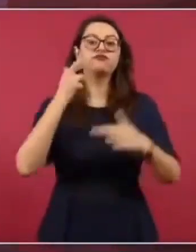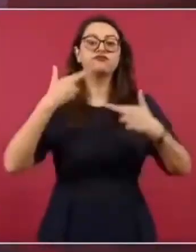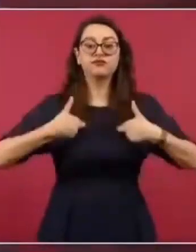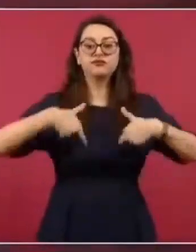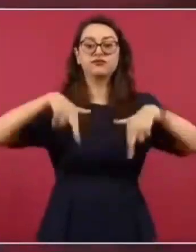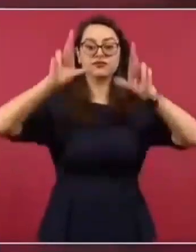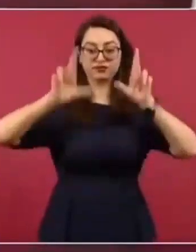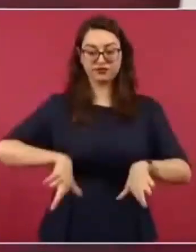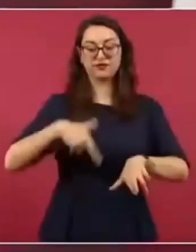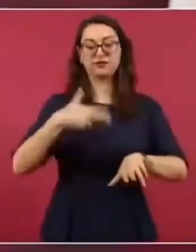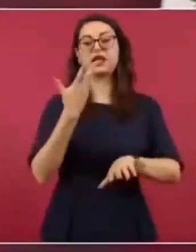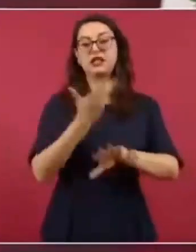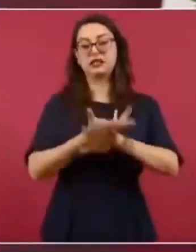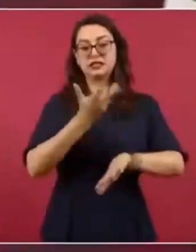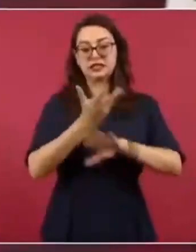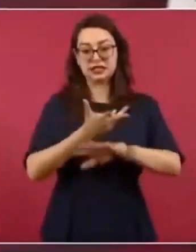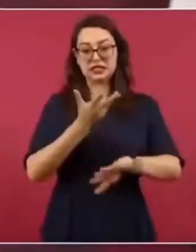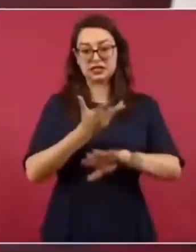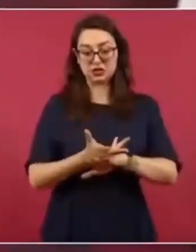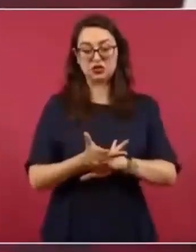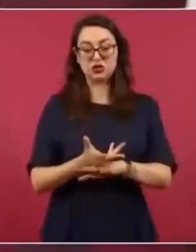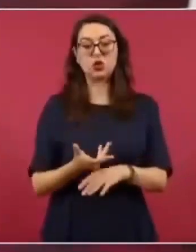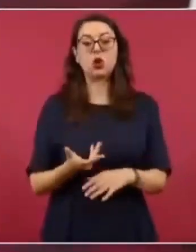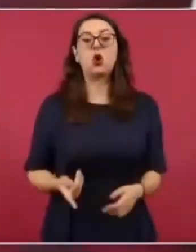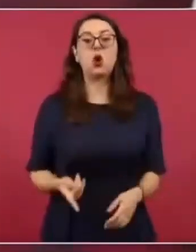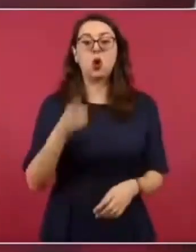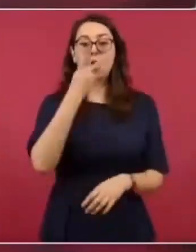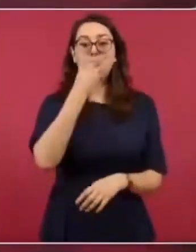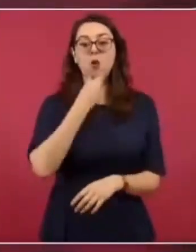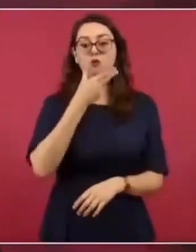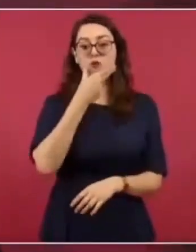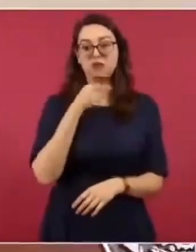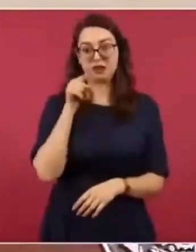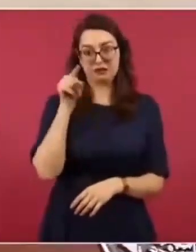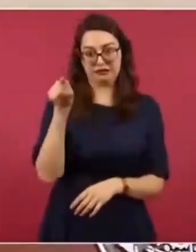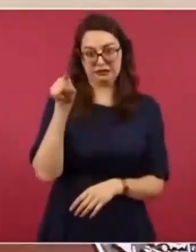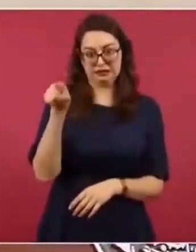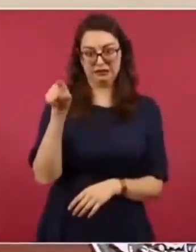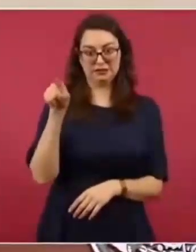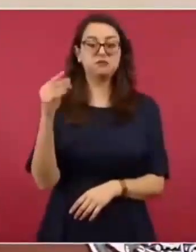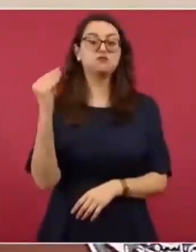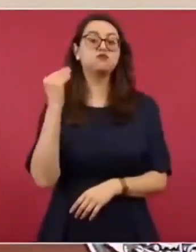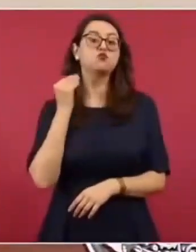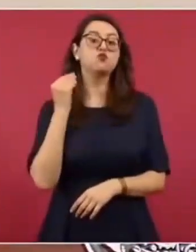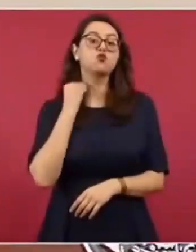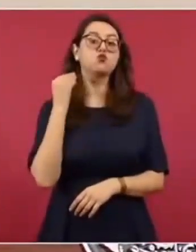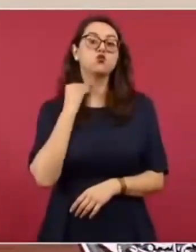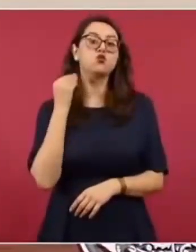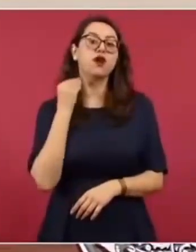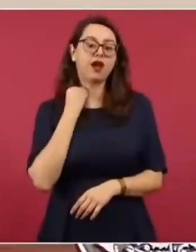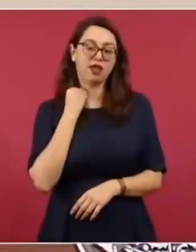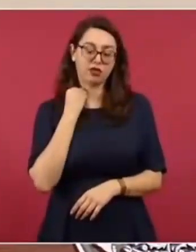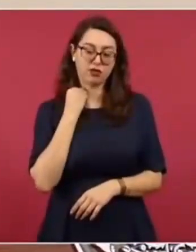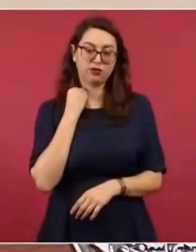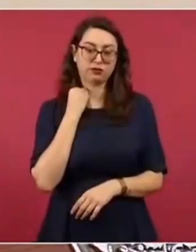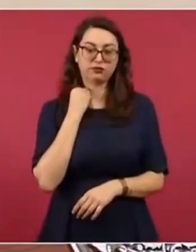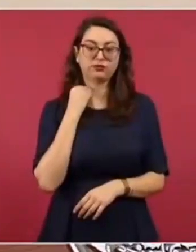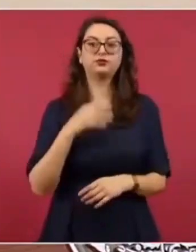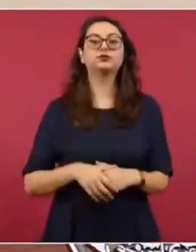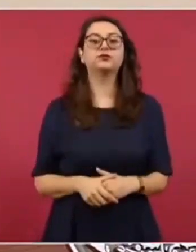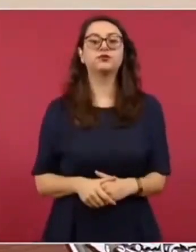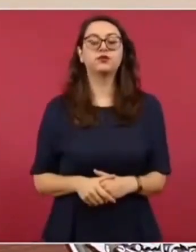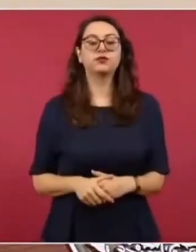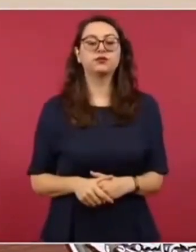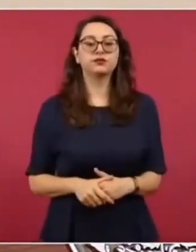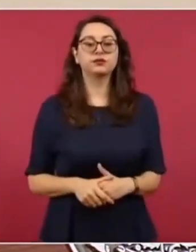Entonces, este señor Graham, que es abogado republicano,